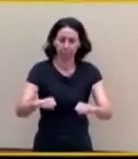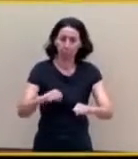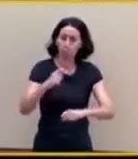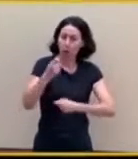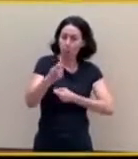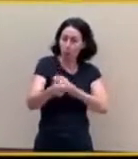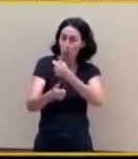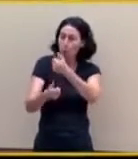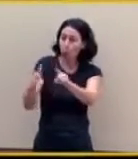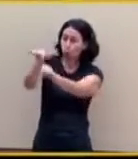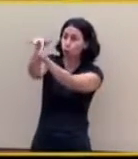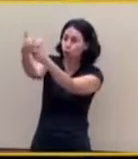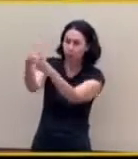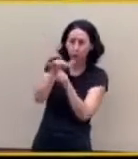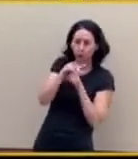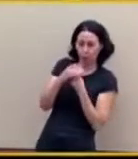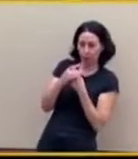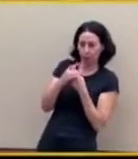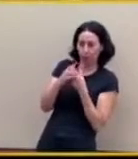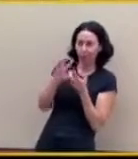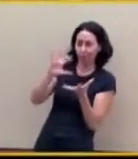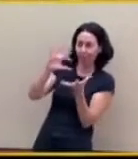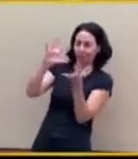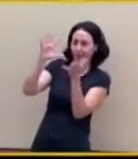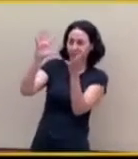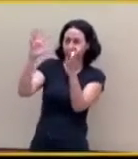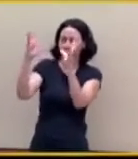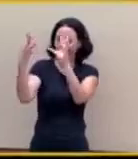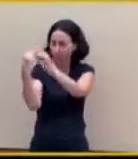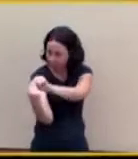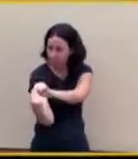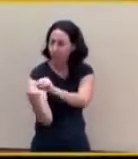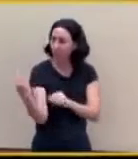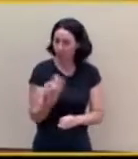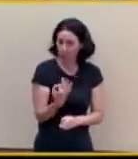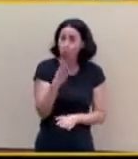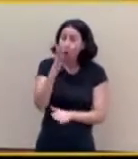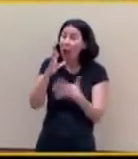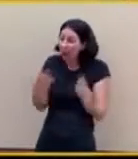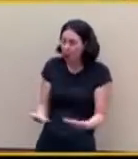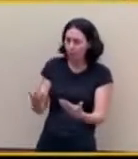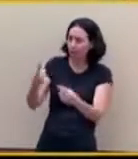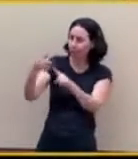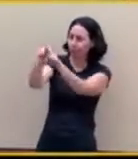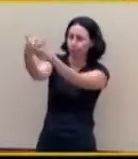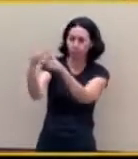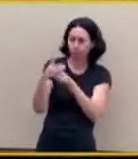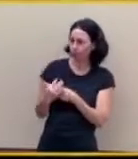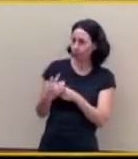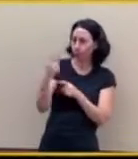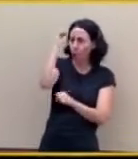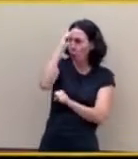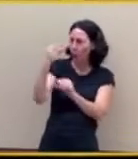partido que llevamos muchísimos años gobernando y no solamente por la gestión. Insisto, también por las ideas y los principios. Y ya